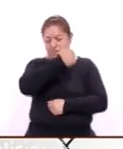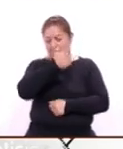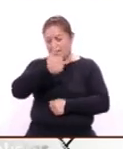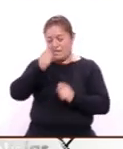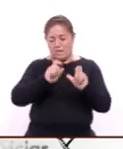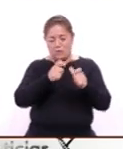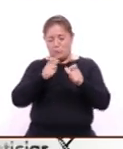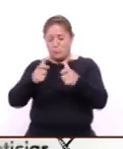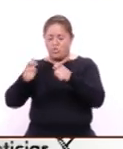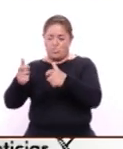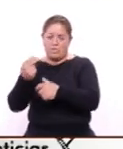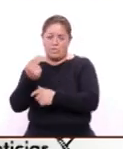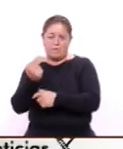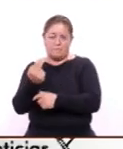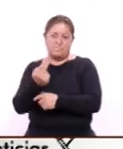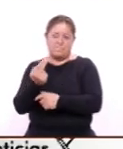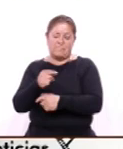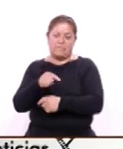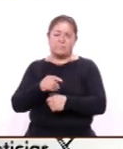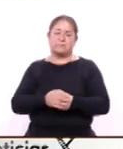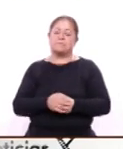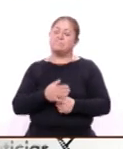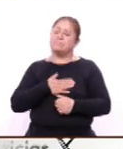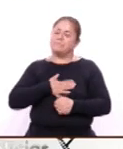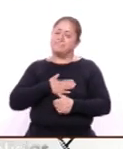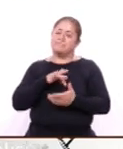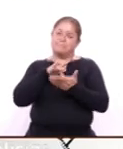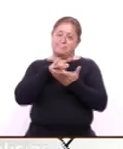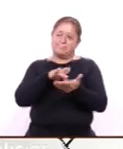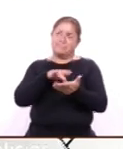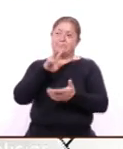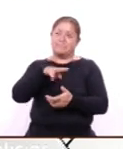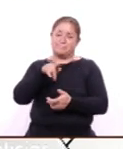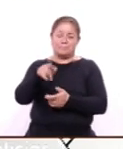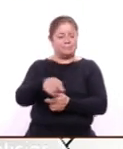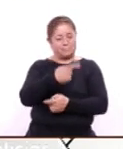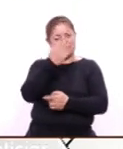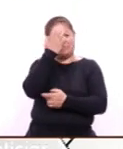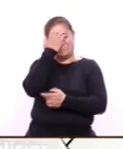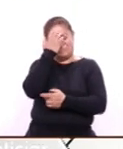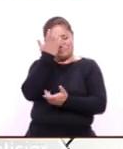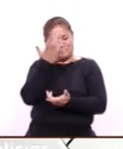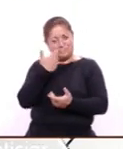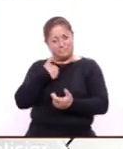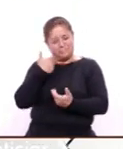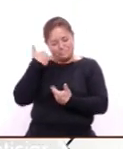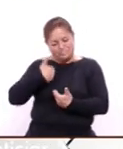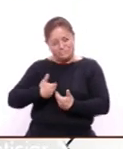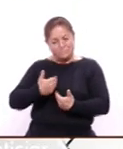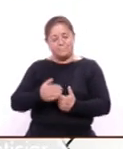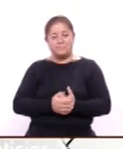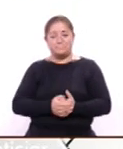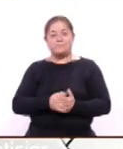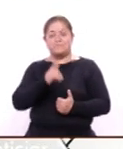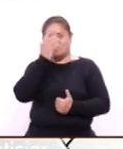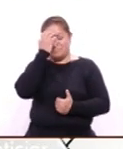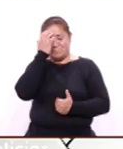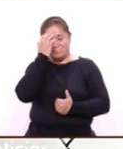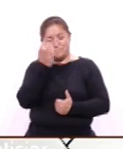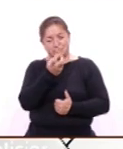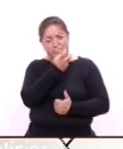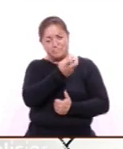población que lo necesite así que estamos para ustedes de verdad conózcanos y y conozcan y